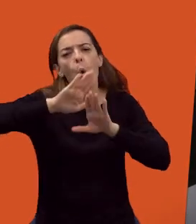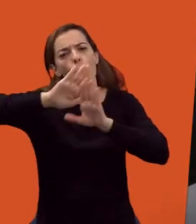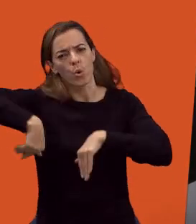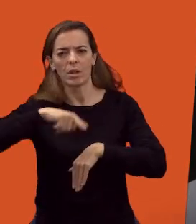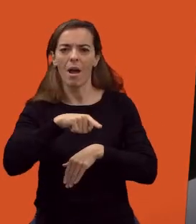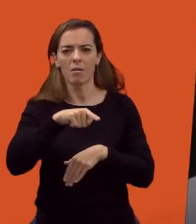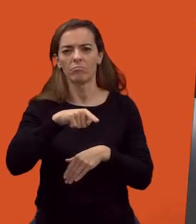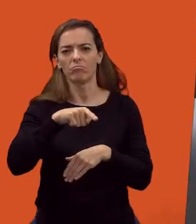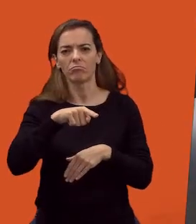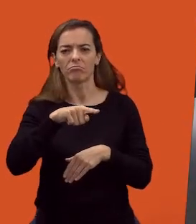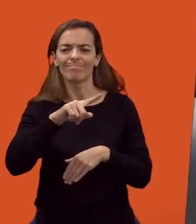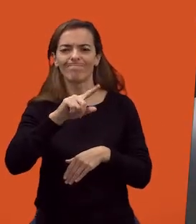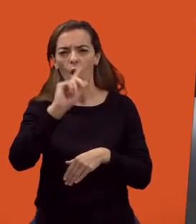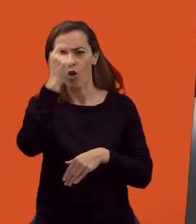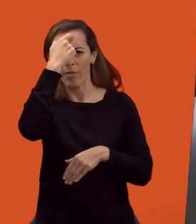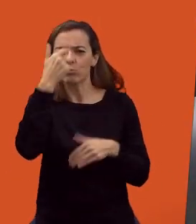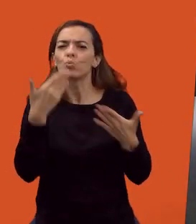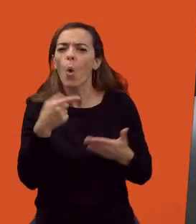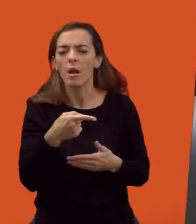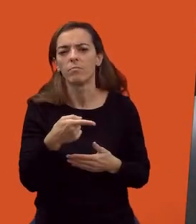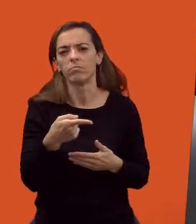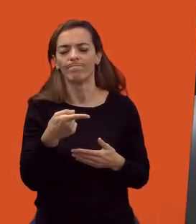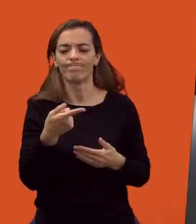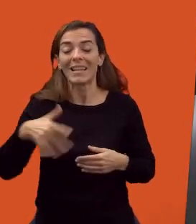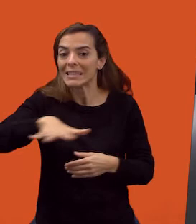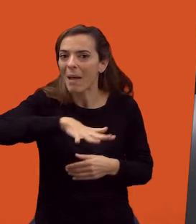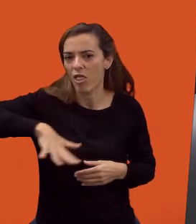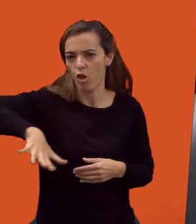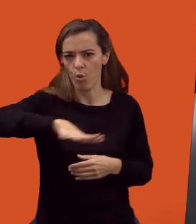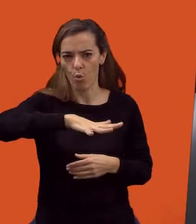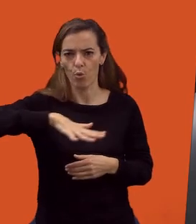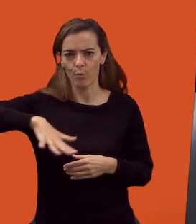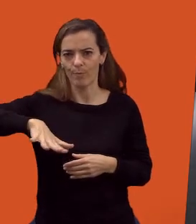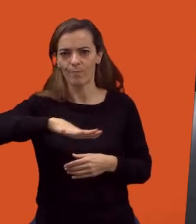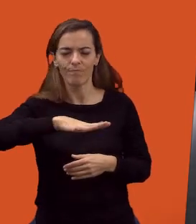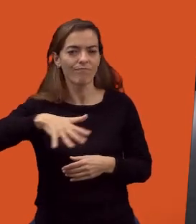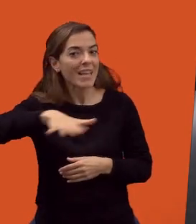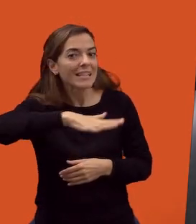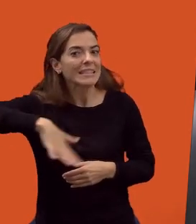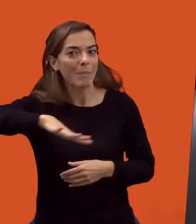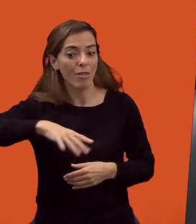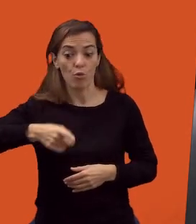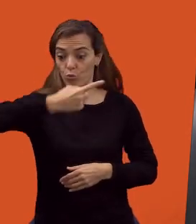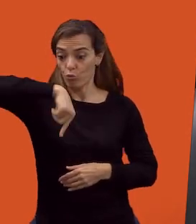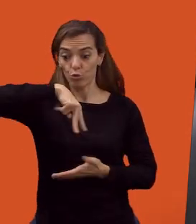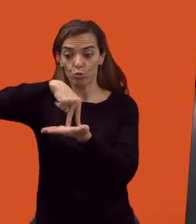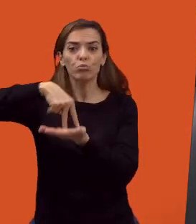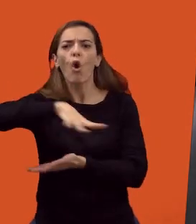idea del espacio, del espacio que ocupamos. Lo que hice fue